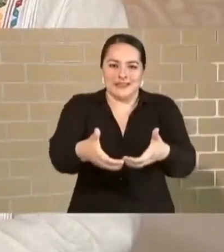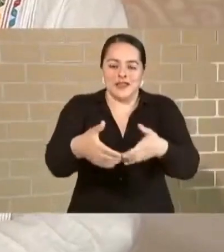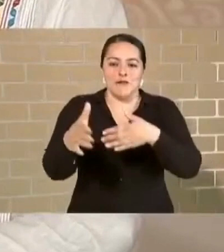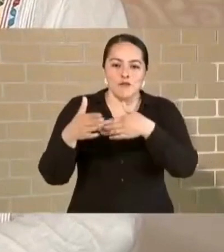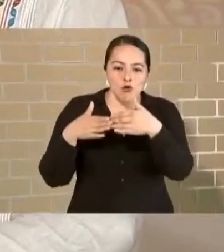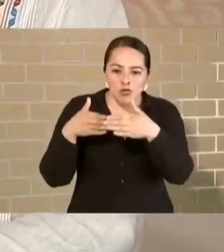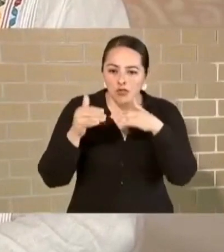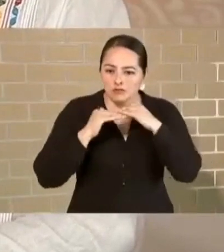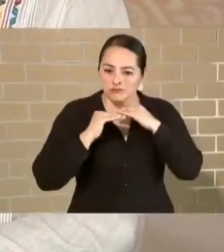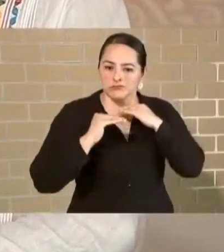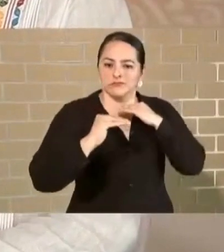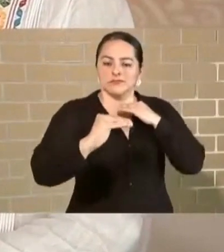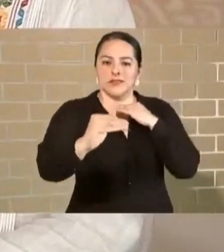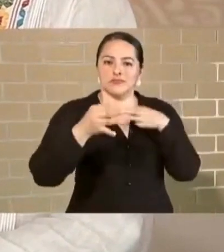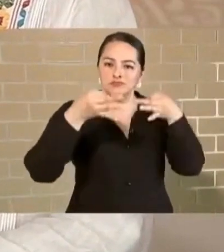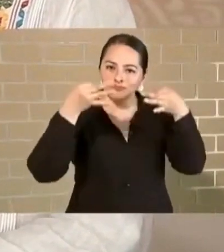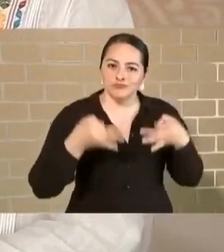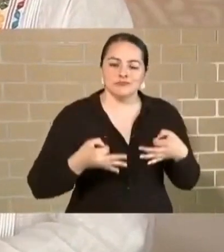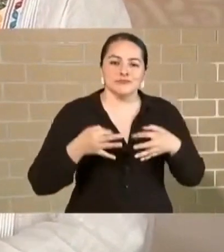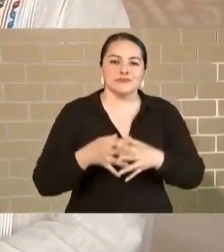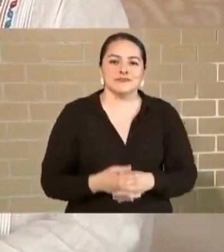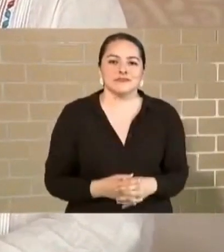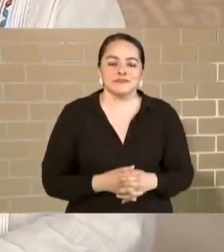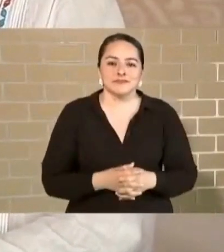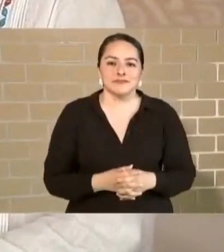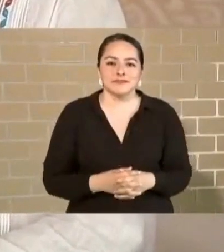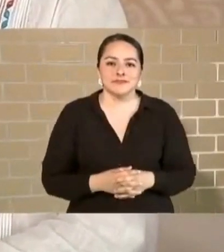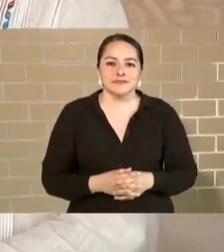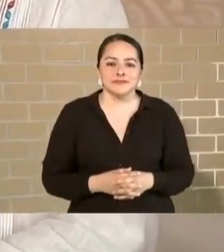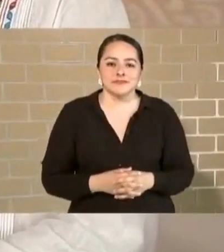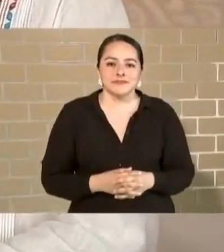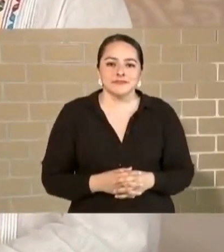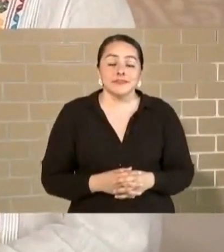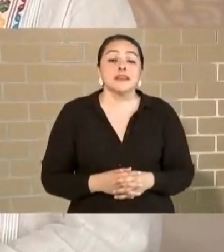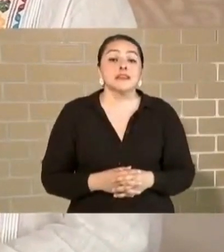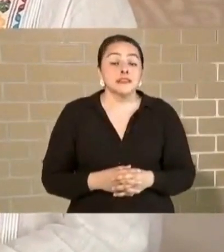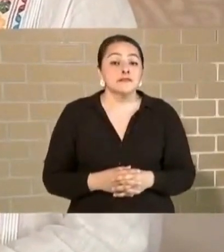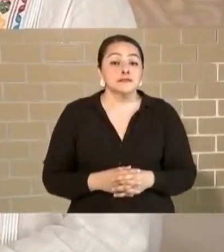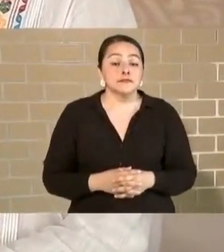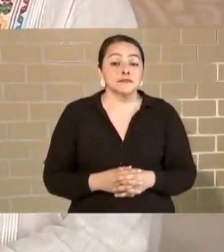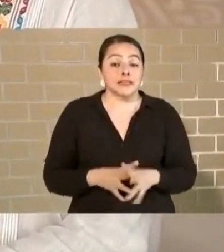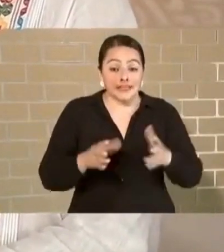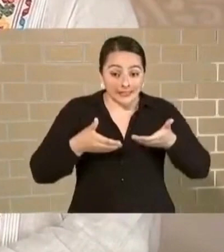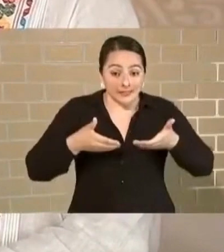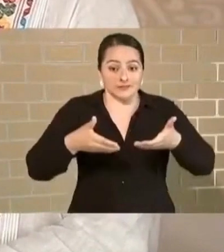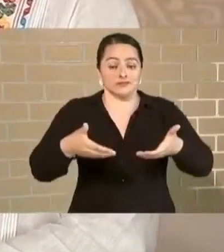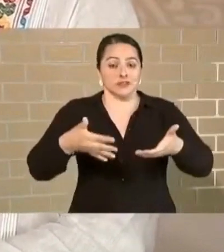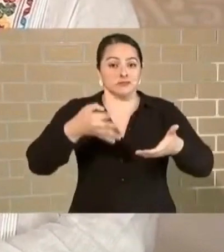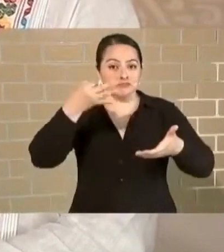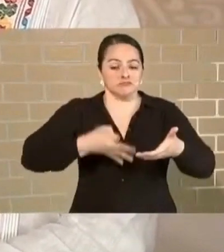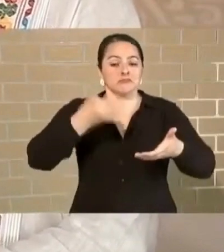y un tren también